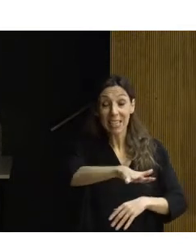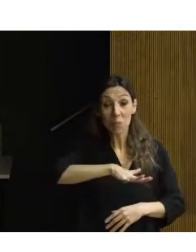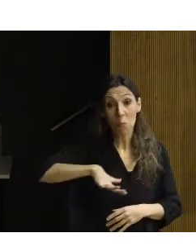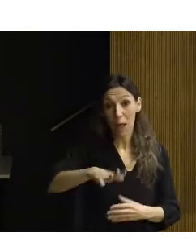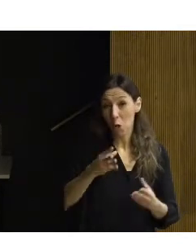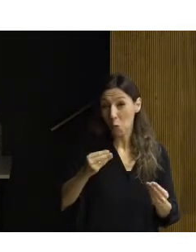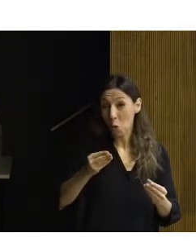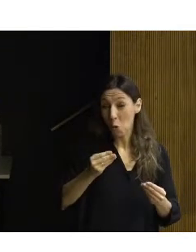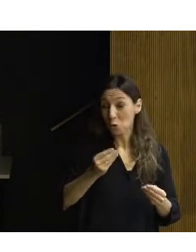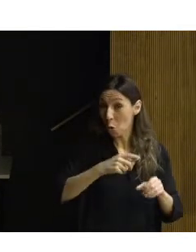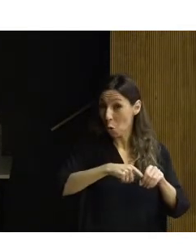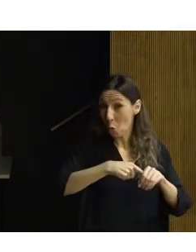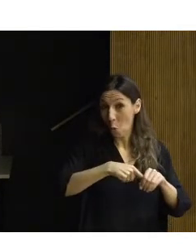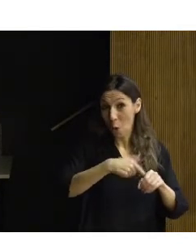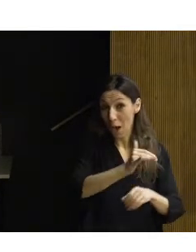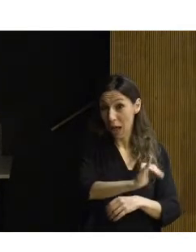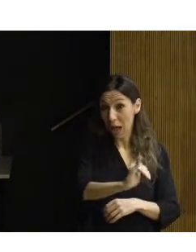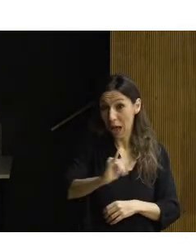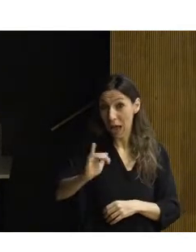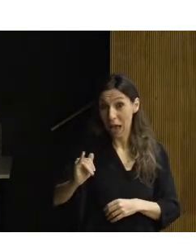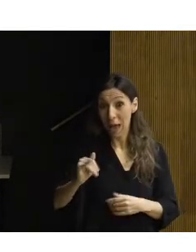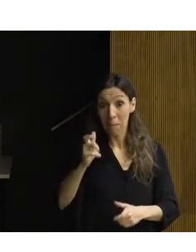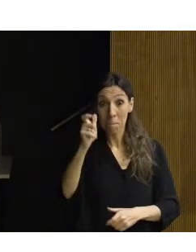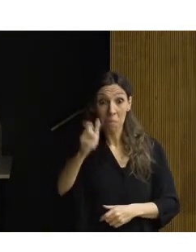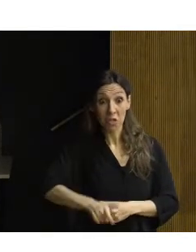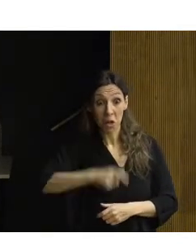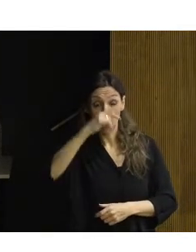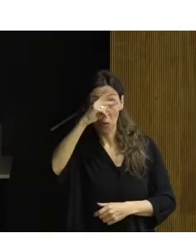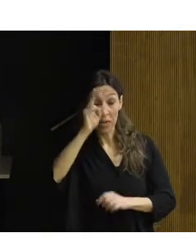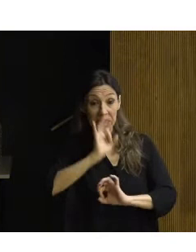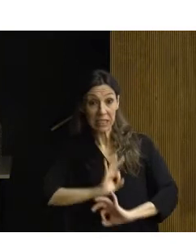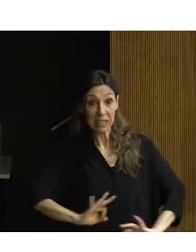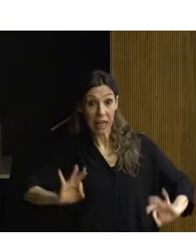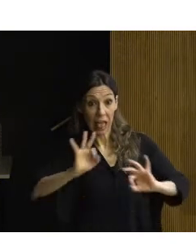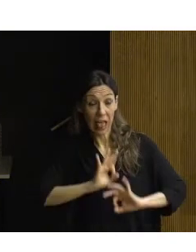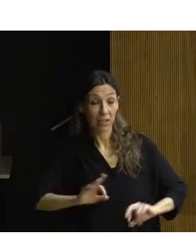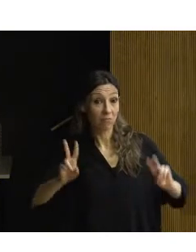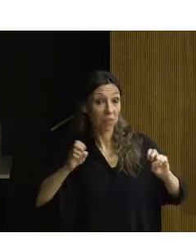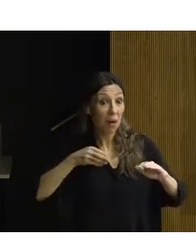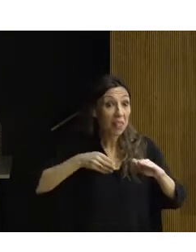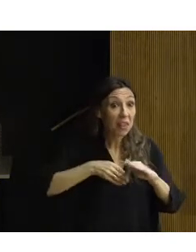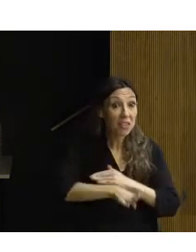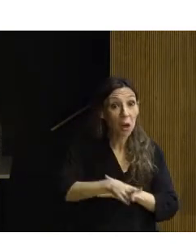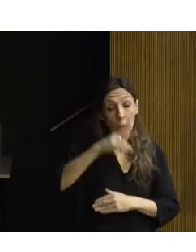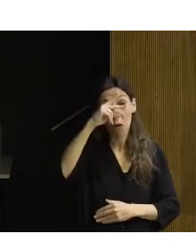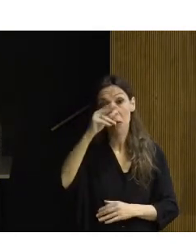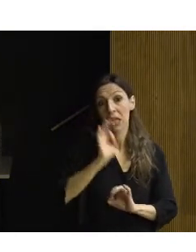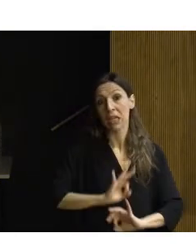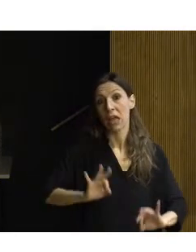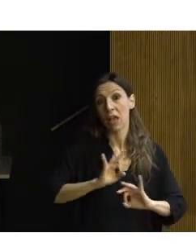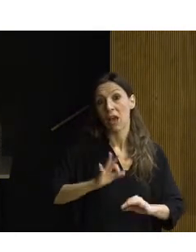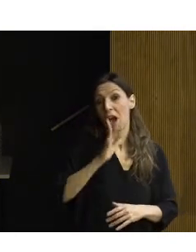nadie se ha preocupado por conceptos como este, por la accesibilidad. En estos días estamos viendo noticias